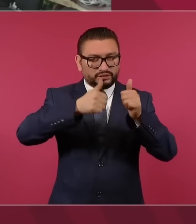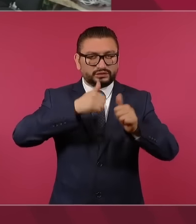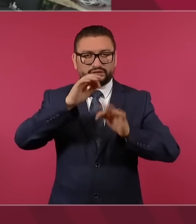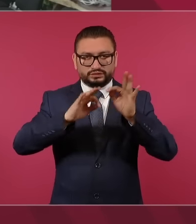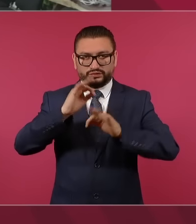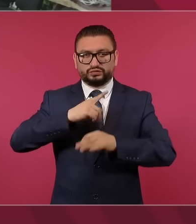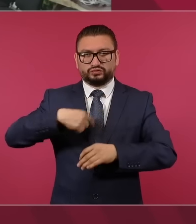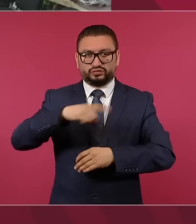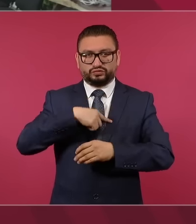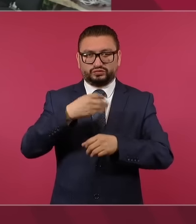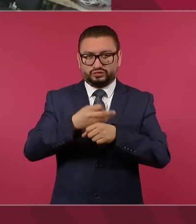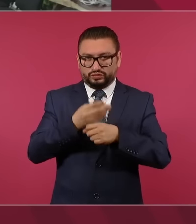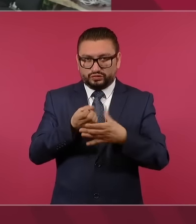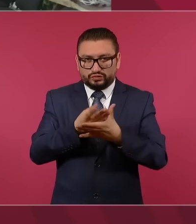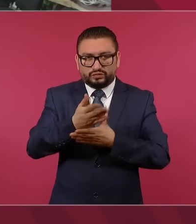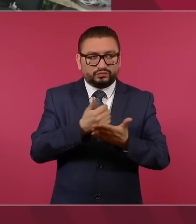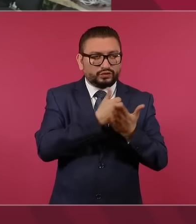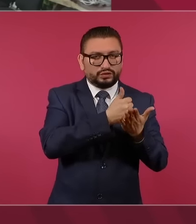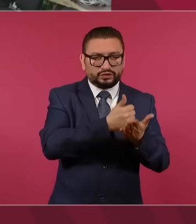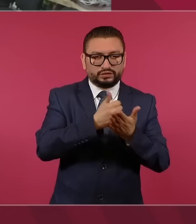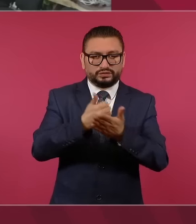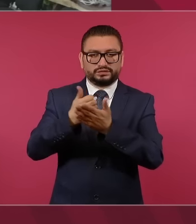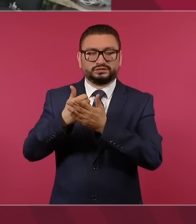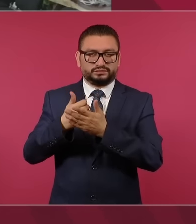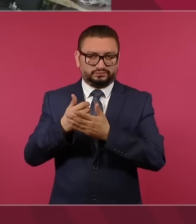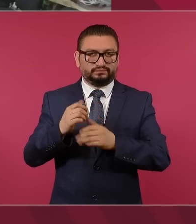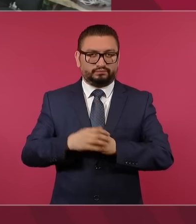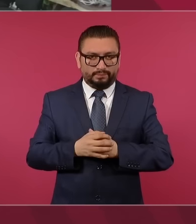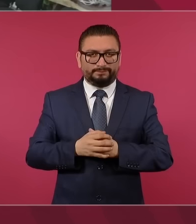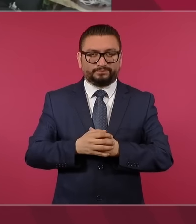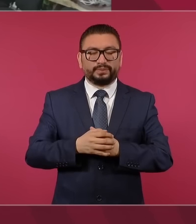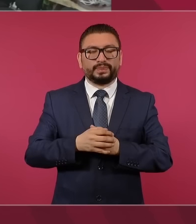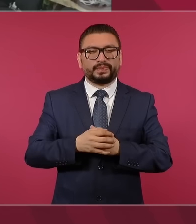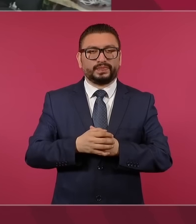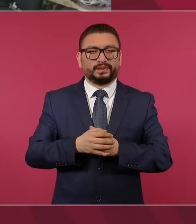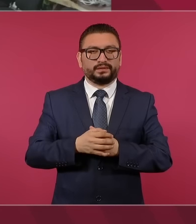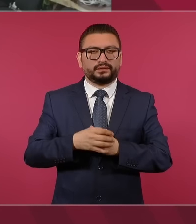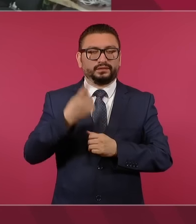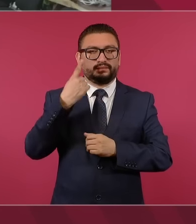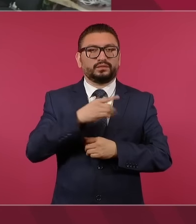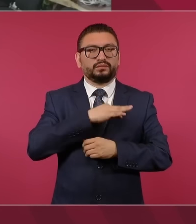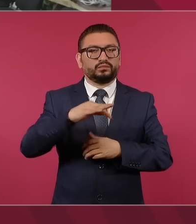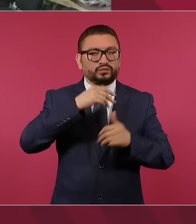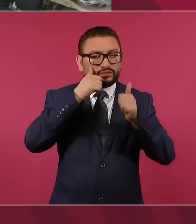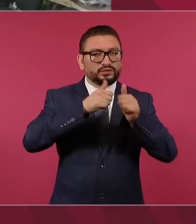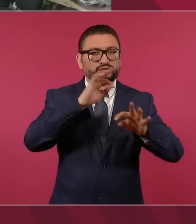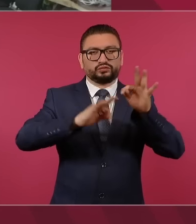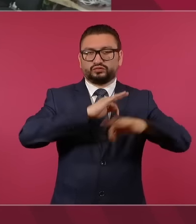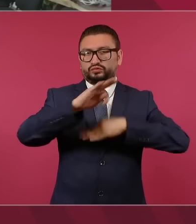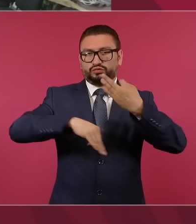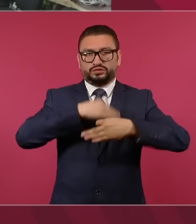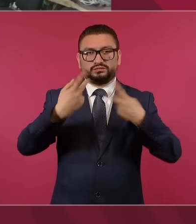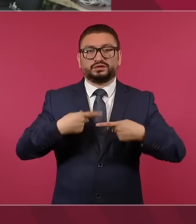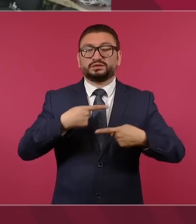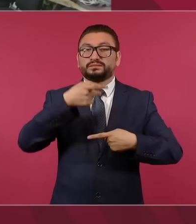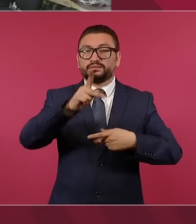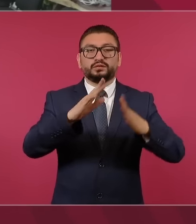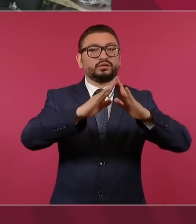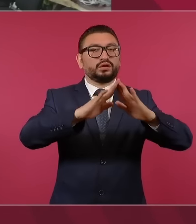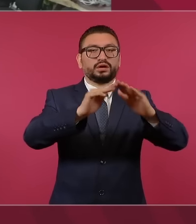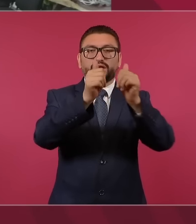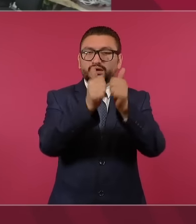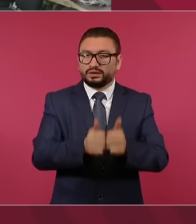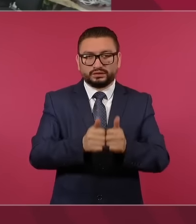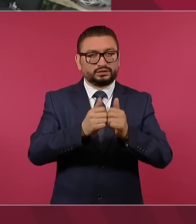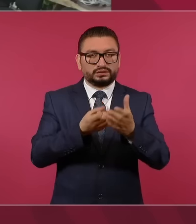a punto de salir a la calle en cuanto protección, nuestra coordinadora nos lo permita, para poder atender a toda la gente, pero que no salgan de